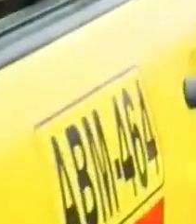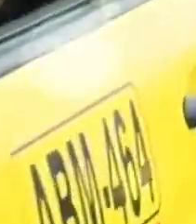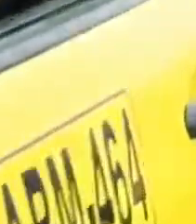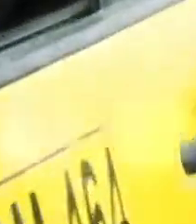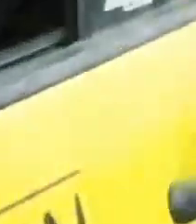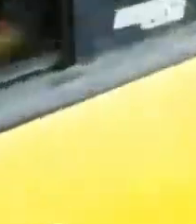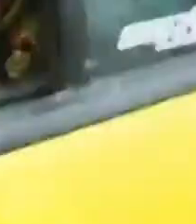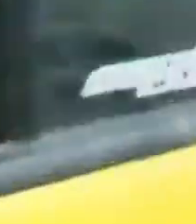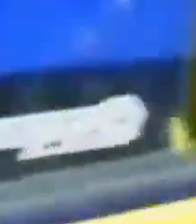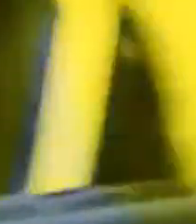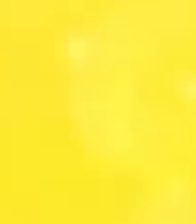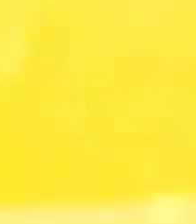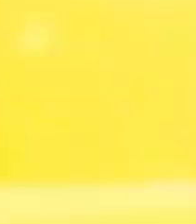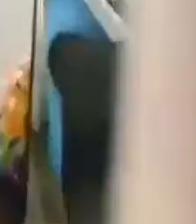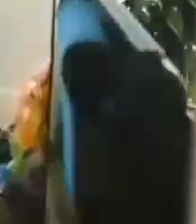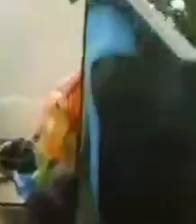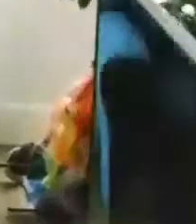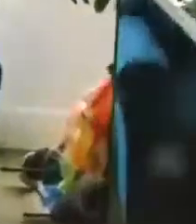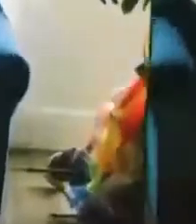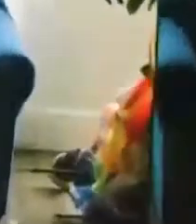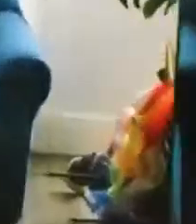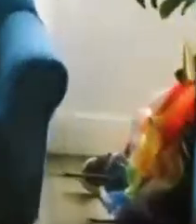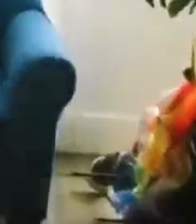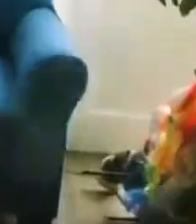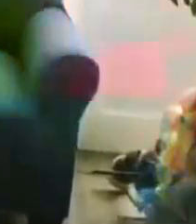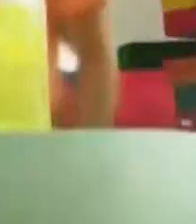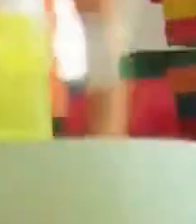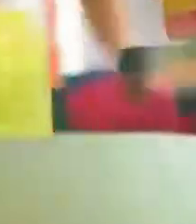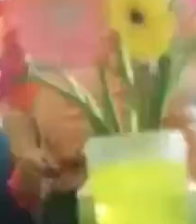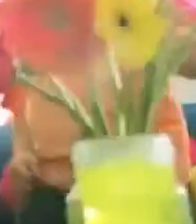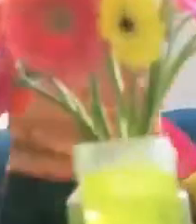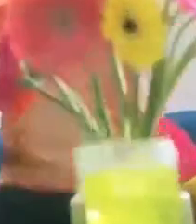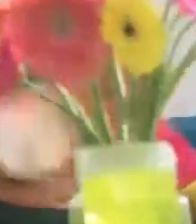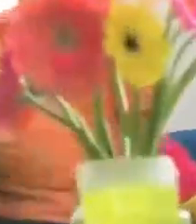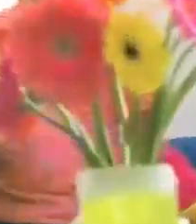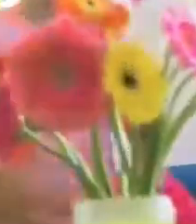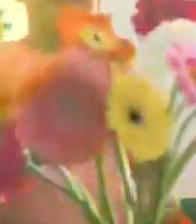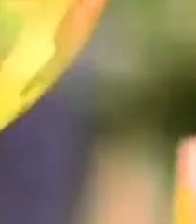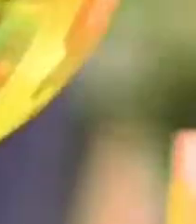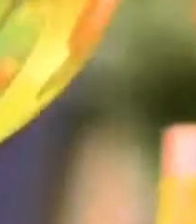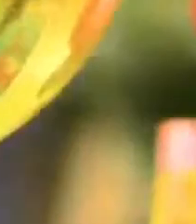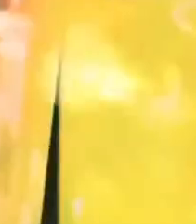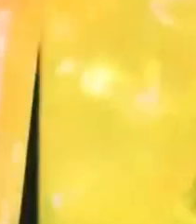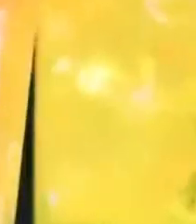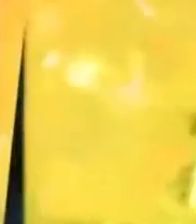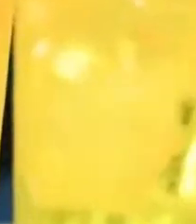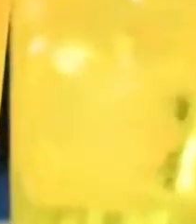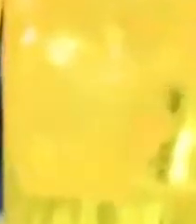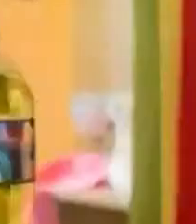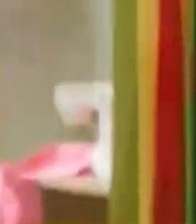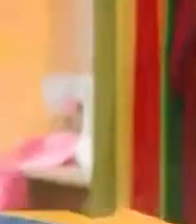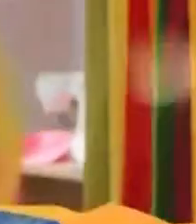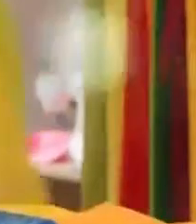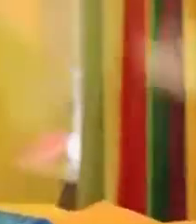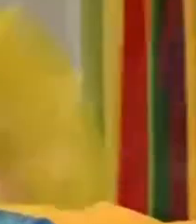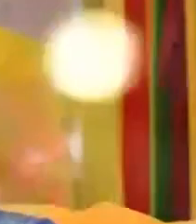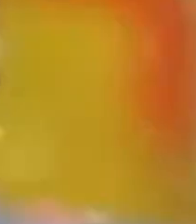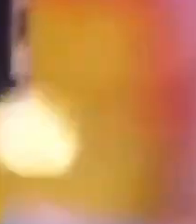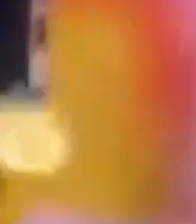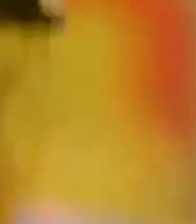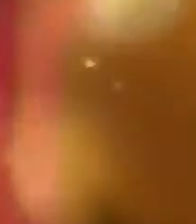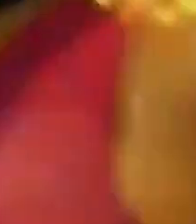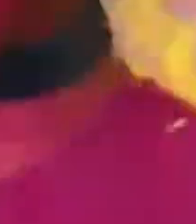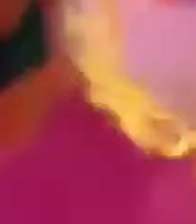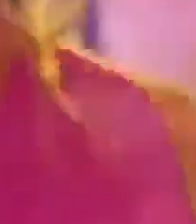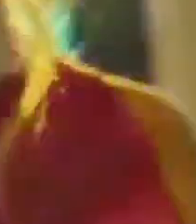Los peruanos Tenemos algo Que nos hace únicos Vamos a meterle ganas ¡Qué buena cintura! Con ese ritmo único Que llevamos